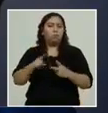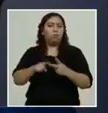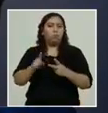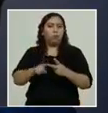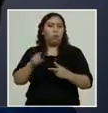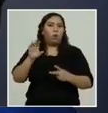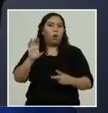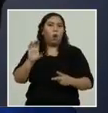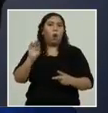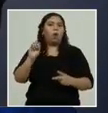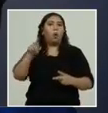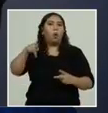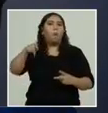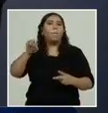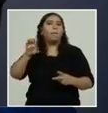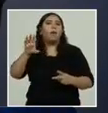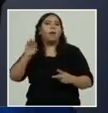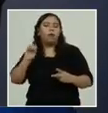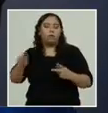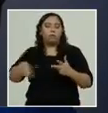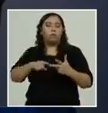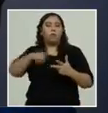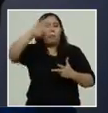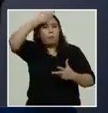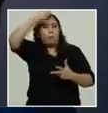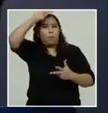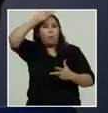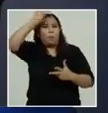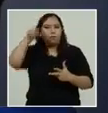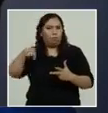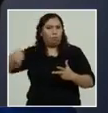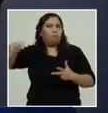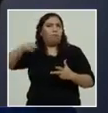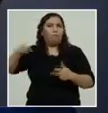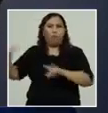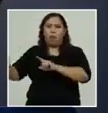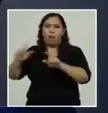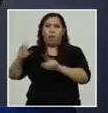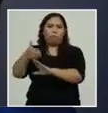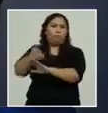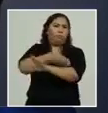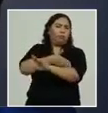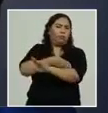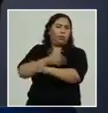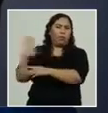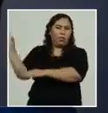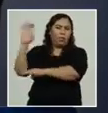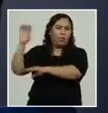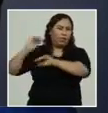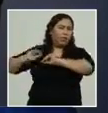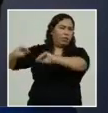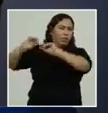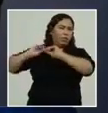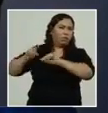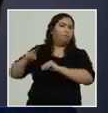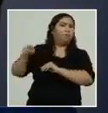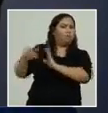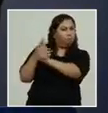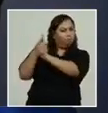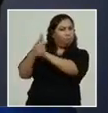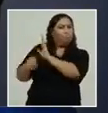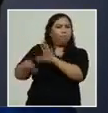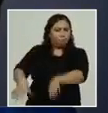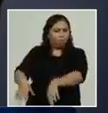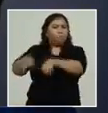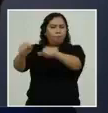enviado rescatistas con mucha capacitación durante todos estos años para asumir el reto